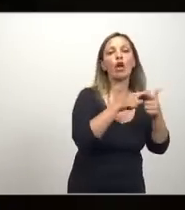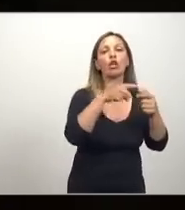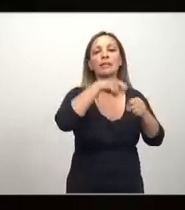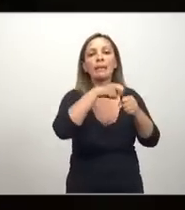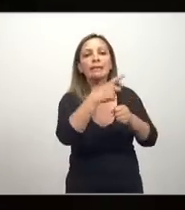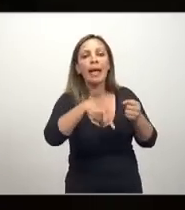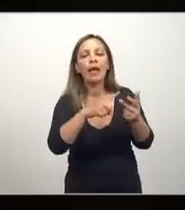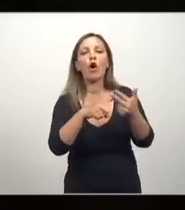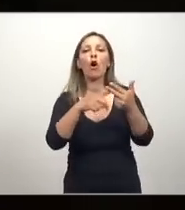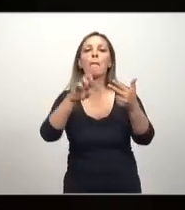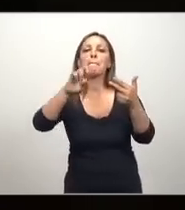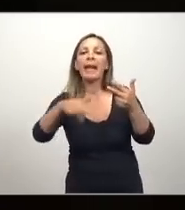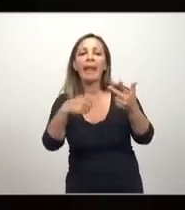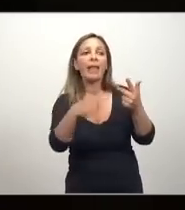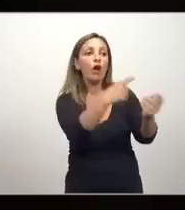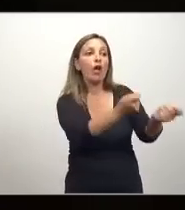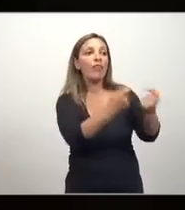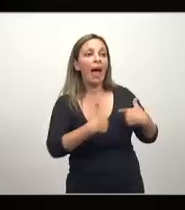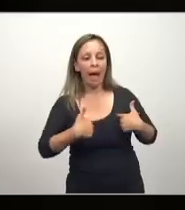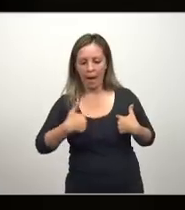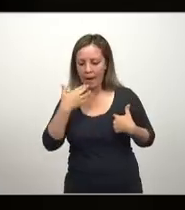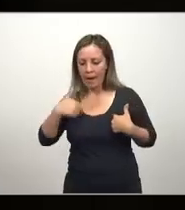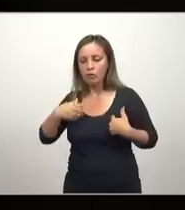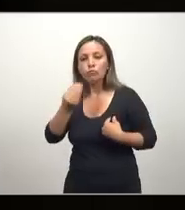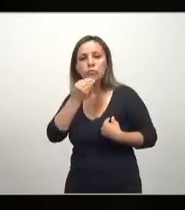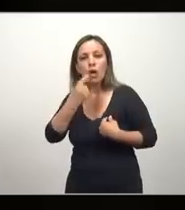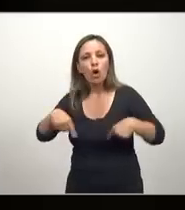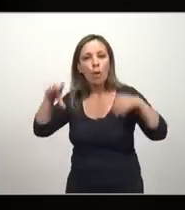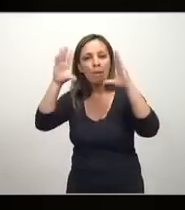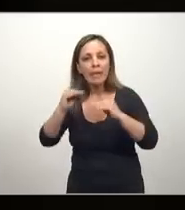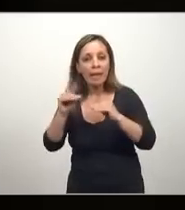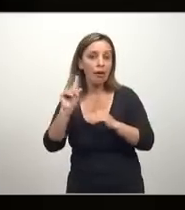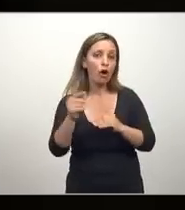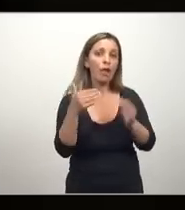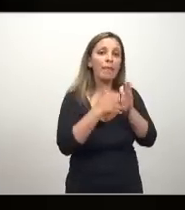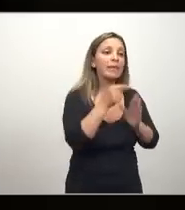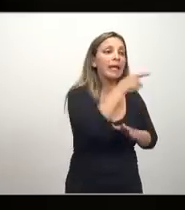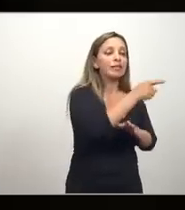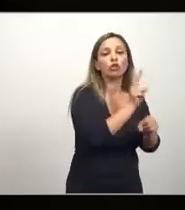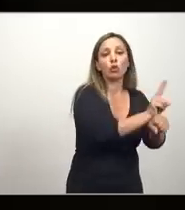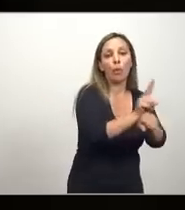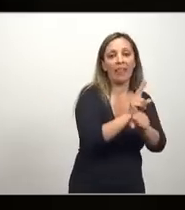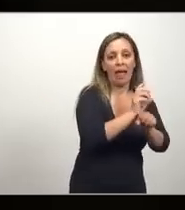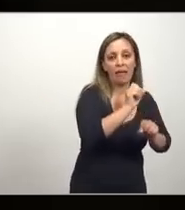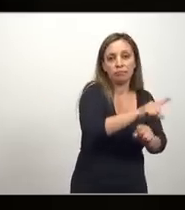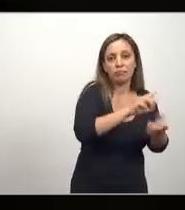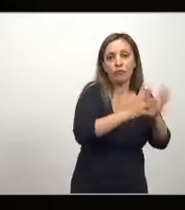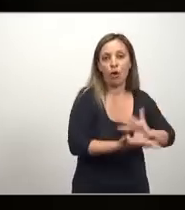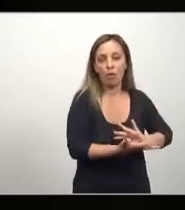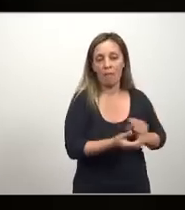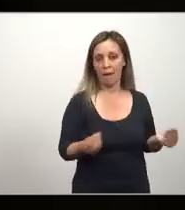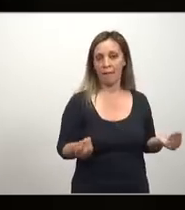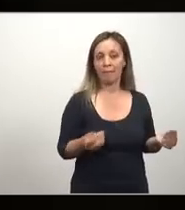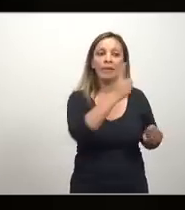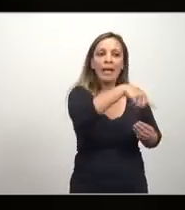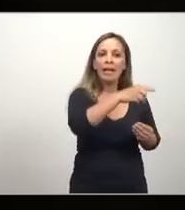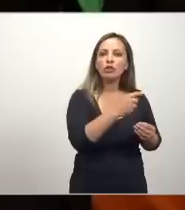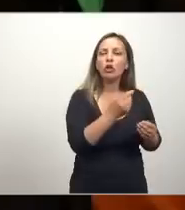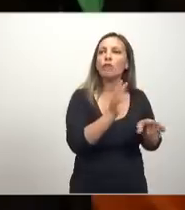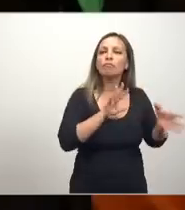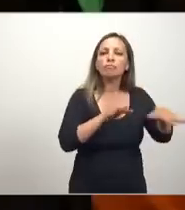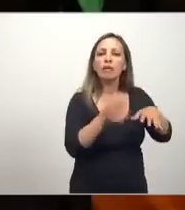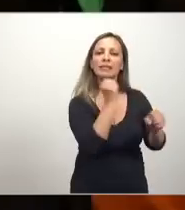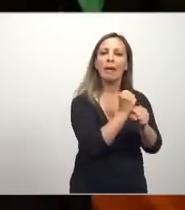panadero lo que nos procura nuestra cena, sino el cuidado que ponen ellos en su propio beneficio. O sea, la gente actúa por fin de lucro, por egoísmo.